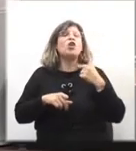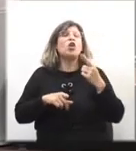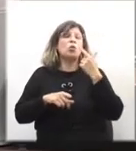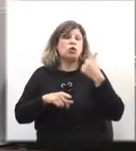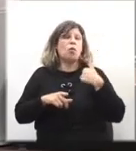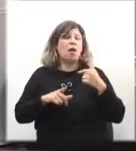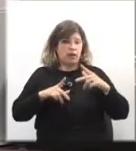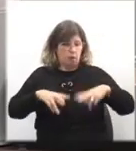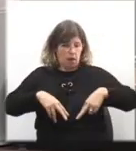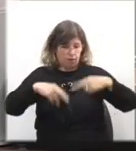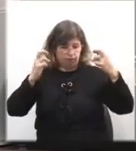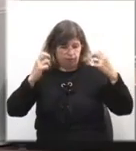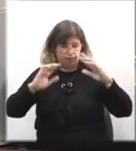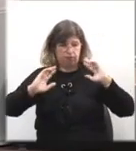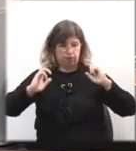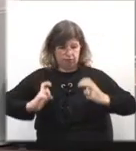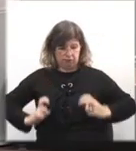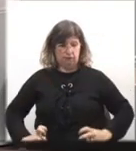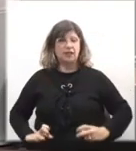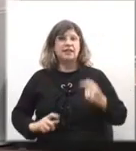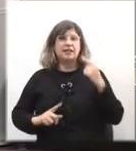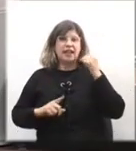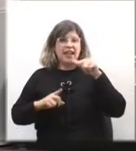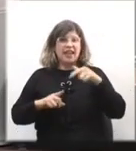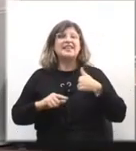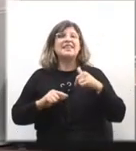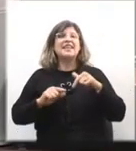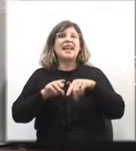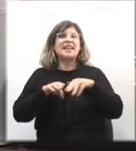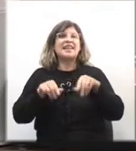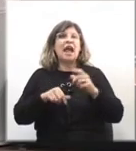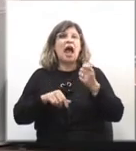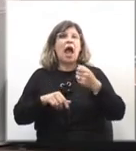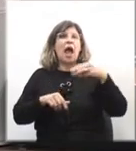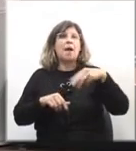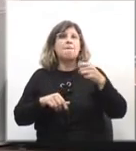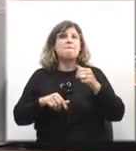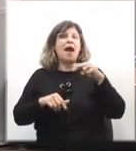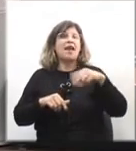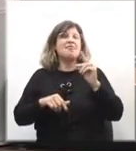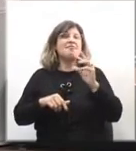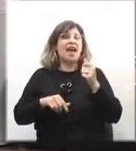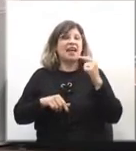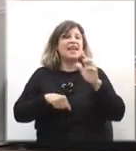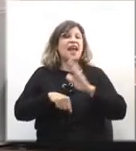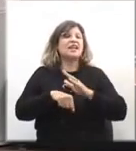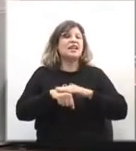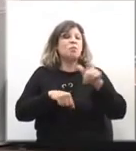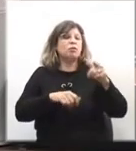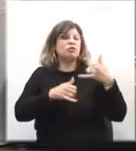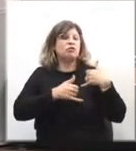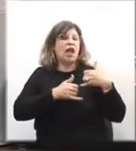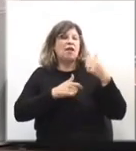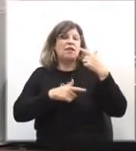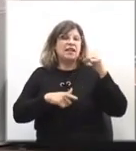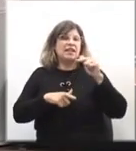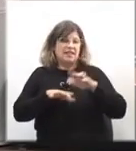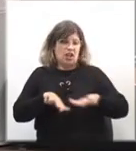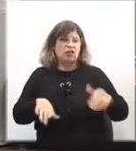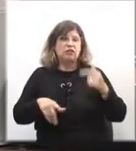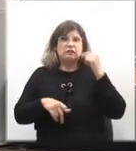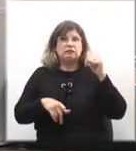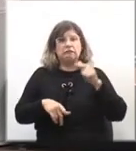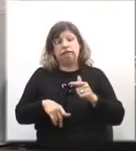revisarnos. Ese era el terreno de Amanda, militar encargada de los niños, nefasto personaje que